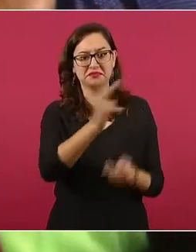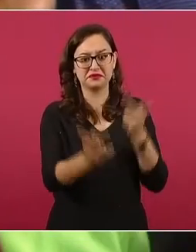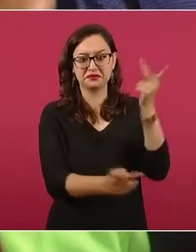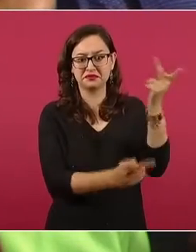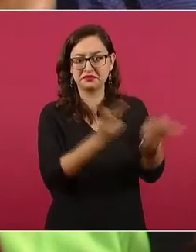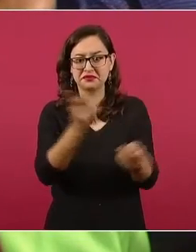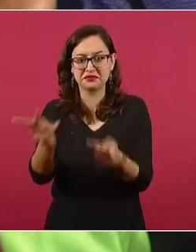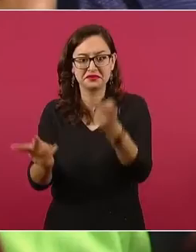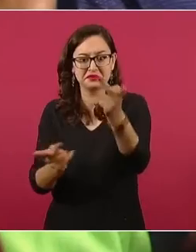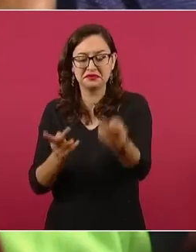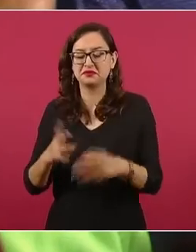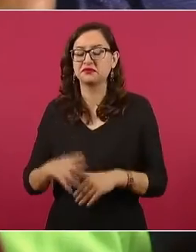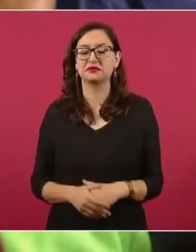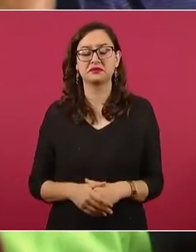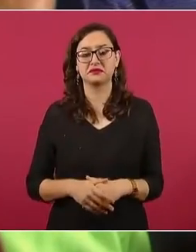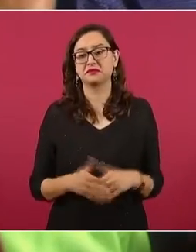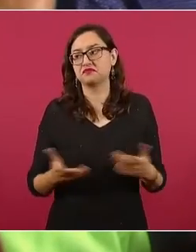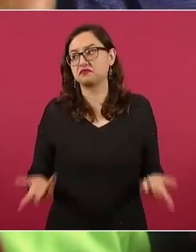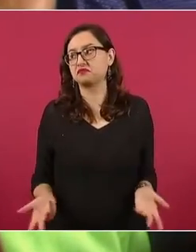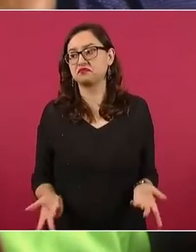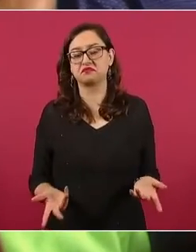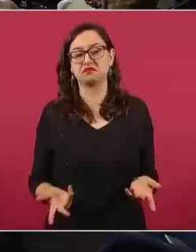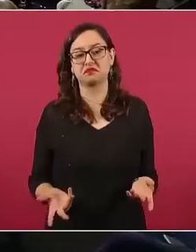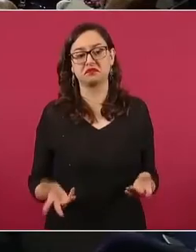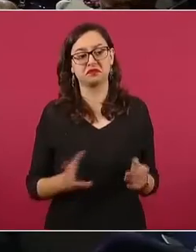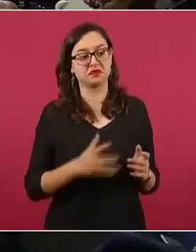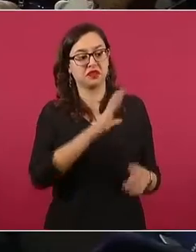se hacen dos, tres encuestas,